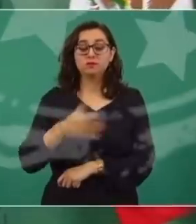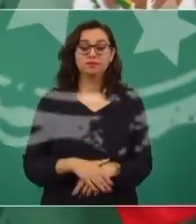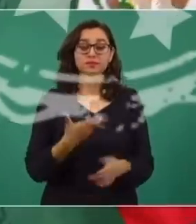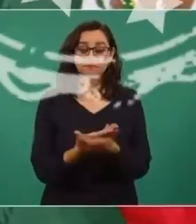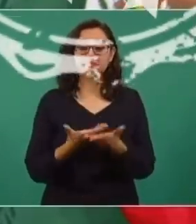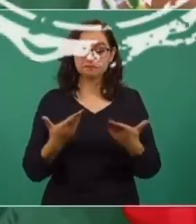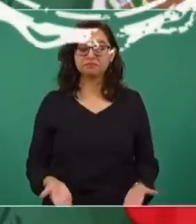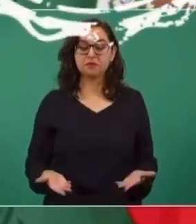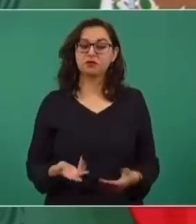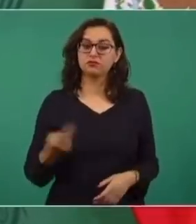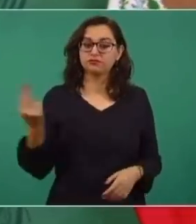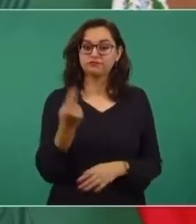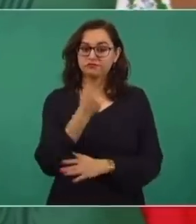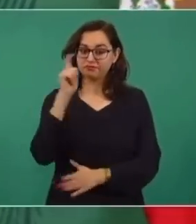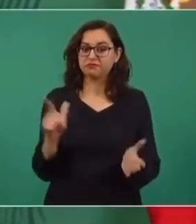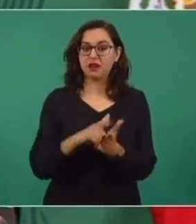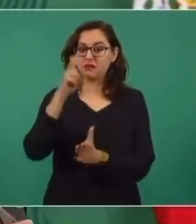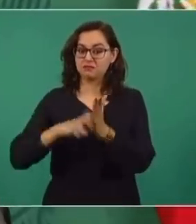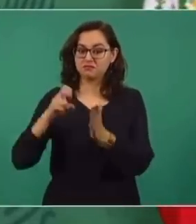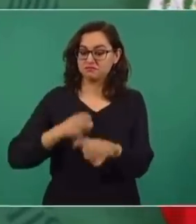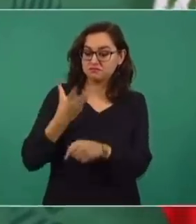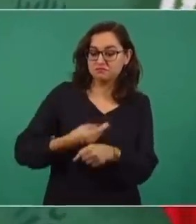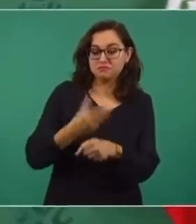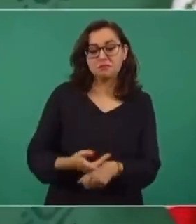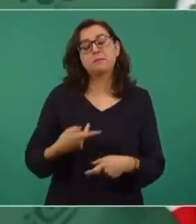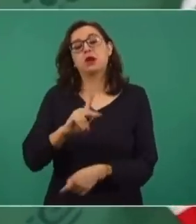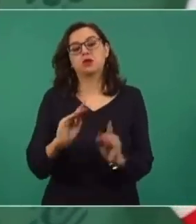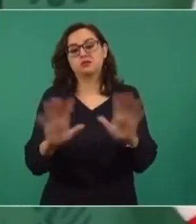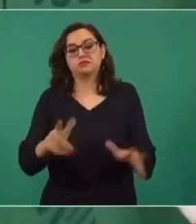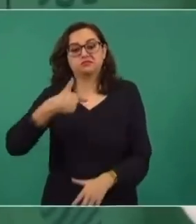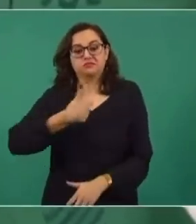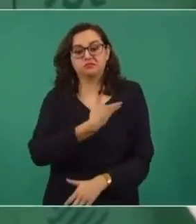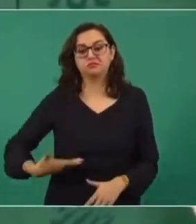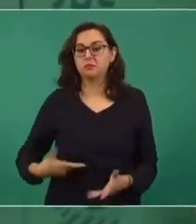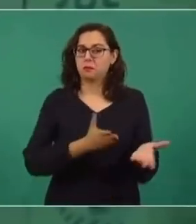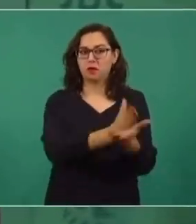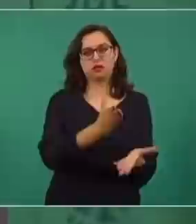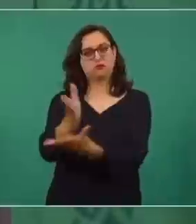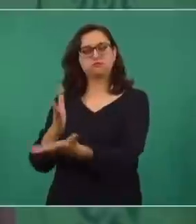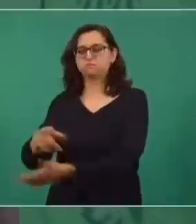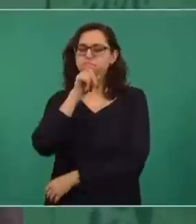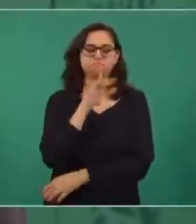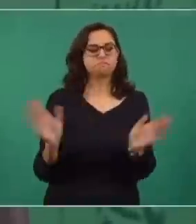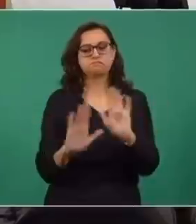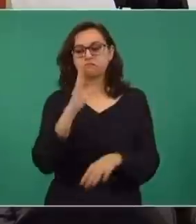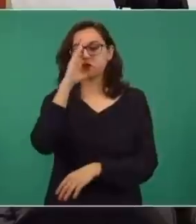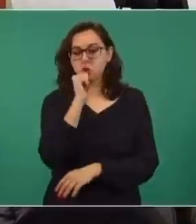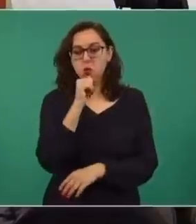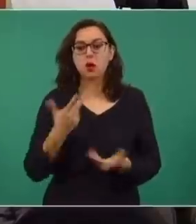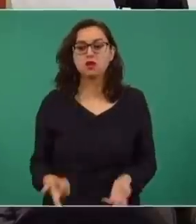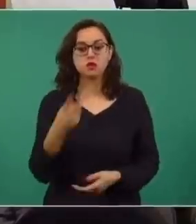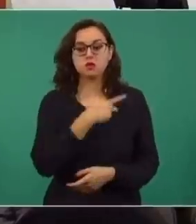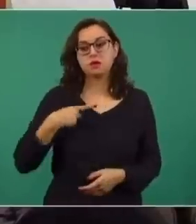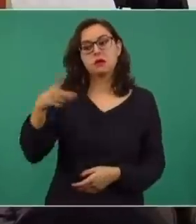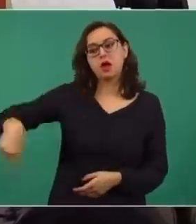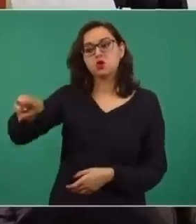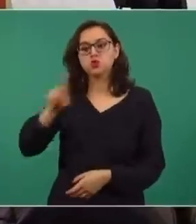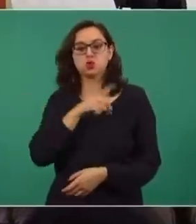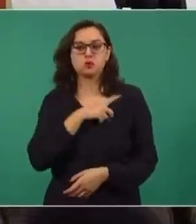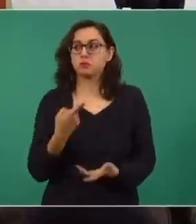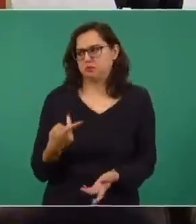Y se necesita una reforma, claro, sin injerencia del Poder Ejecutivo, que ellos mismos... ¿Pero no sería ahí la libertad del coyote o del zorro en el dinero?